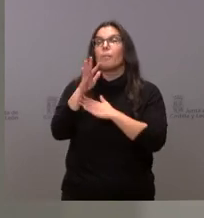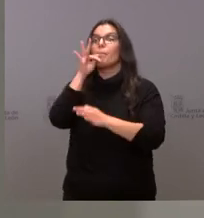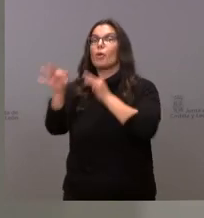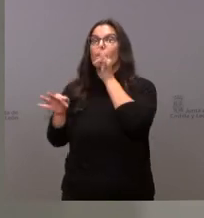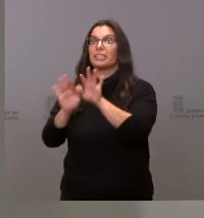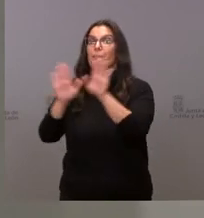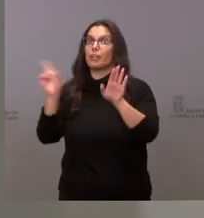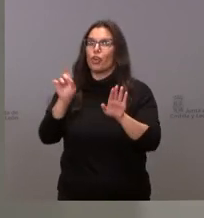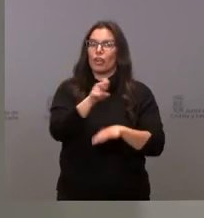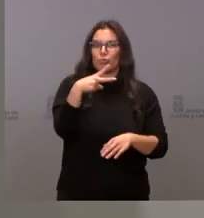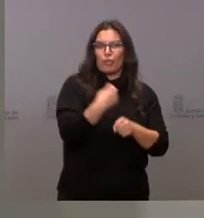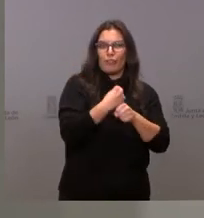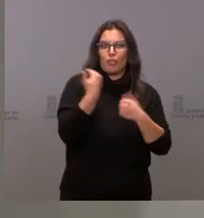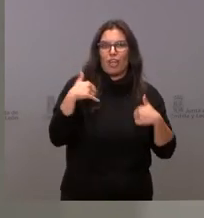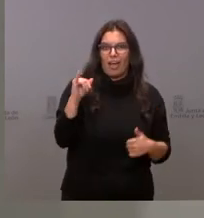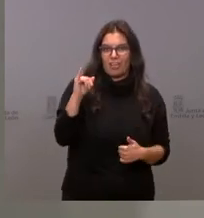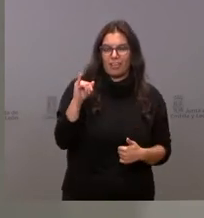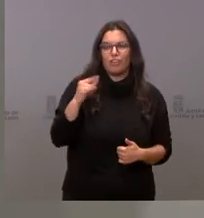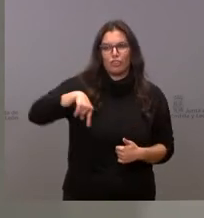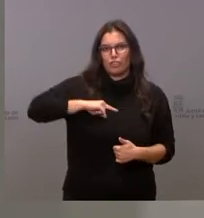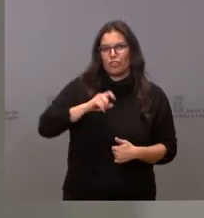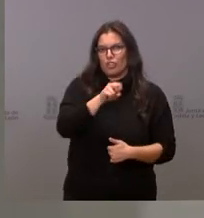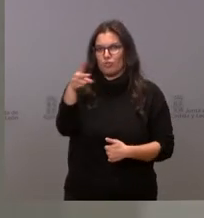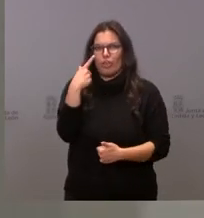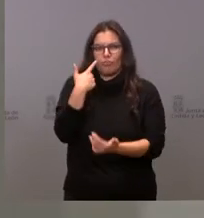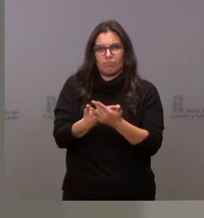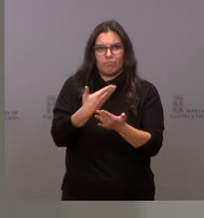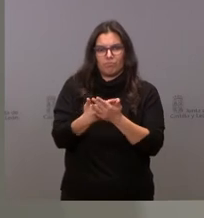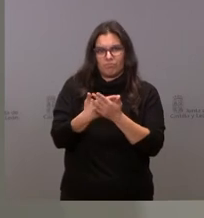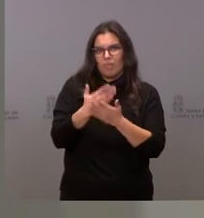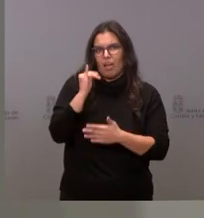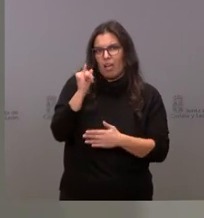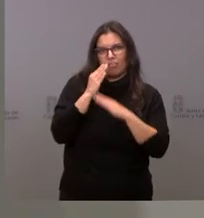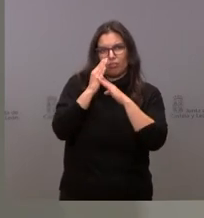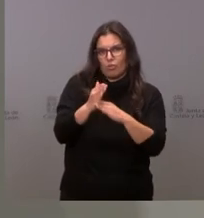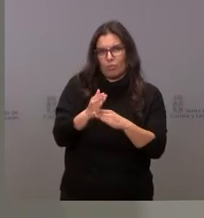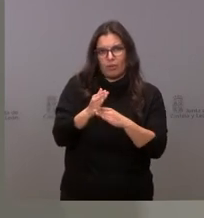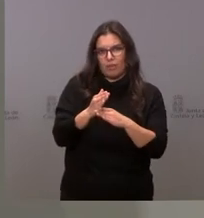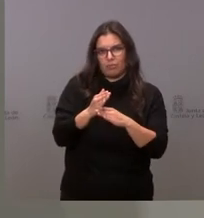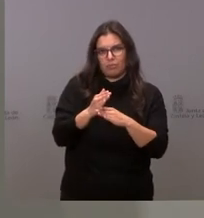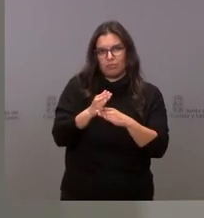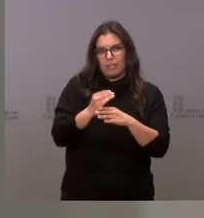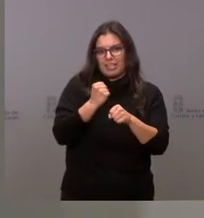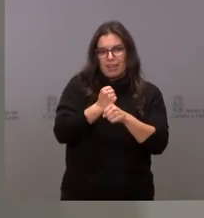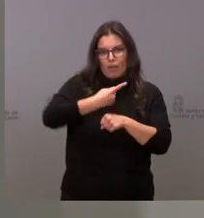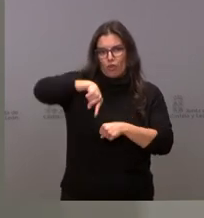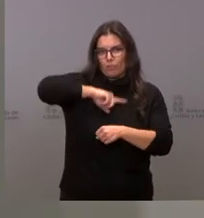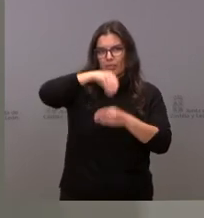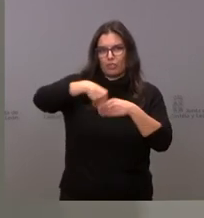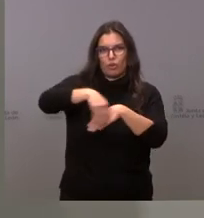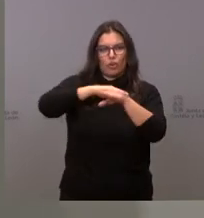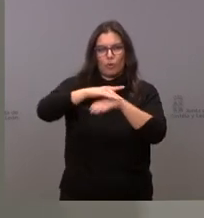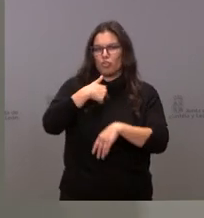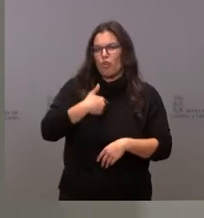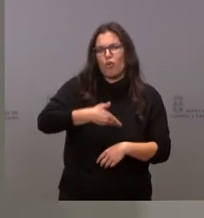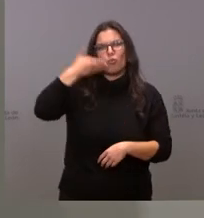presenta unos resultados yo creo que nosotros tenemos resultados para presentar en nuestra acción de gobierno y estoy bastante orgulloso de la labor